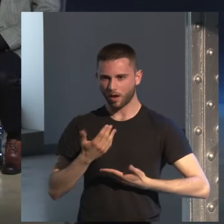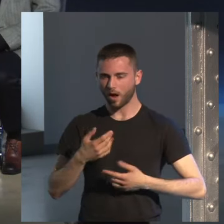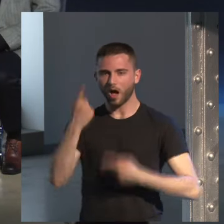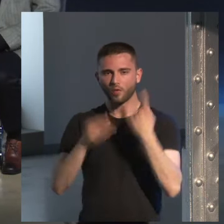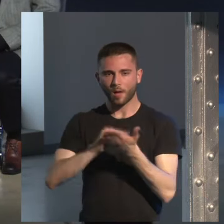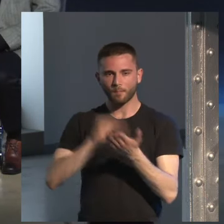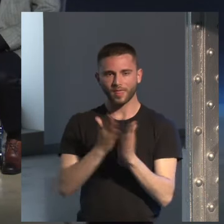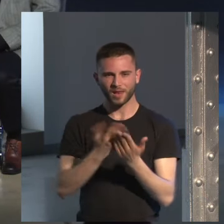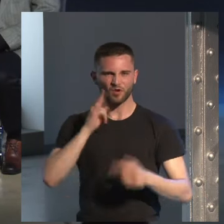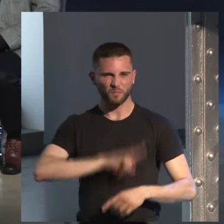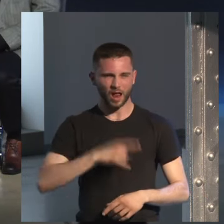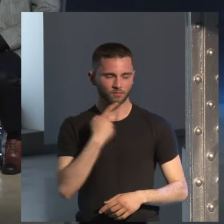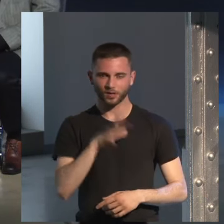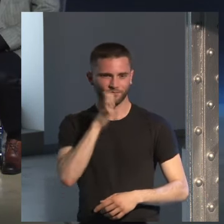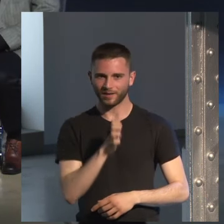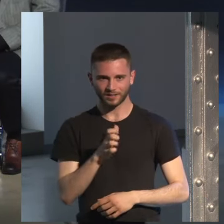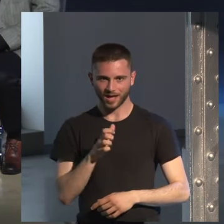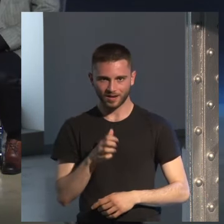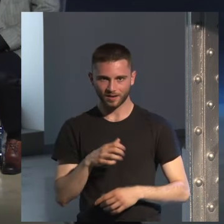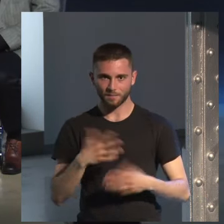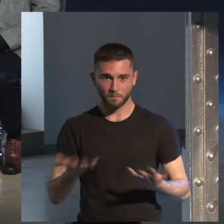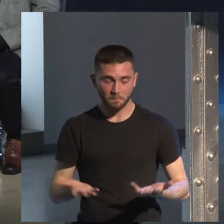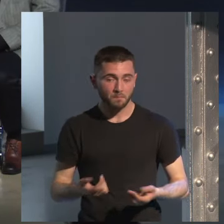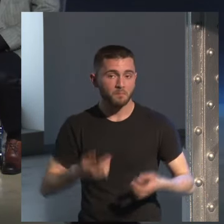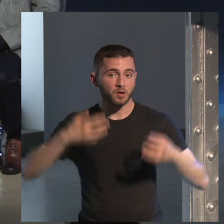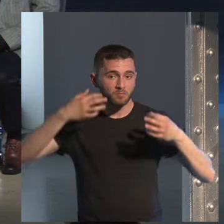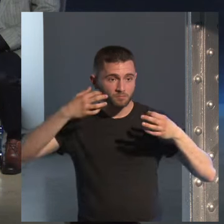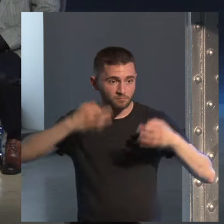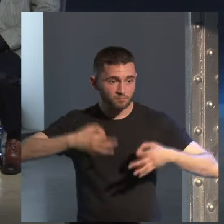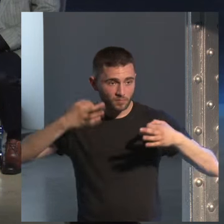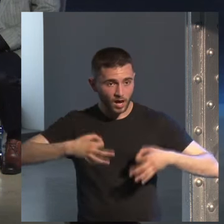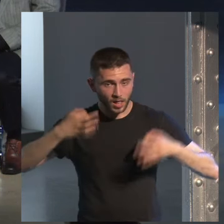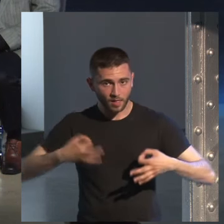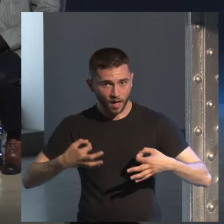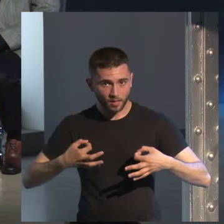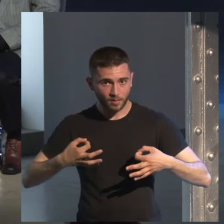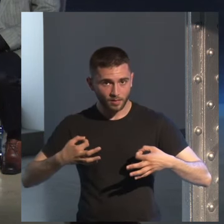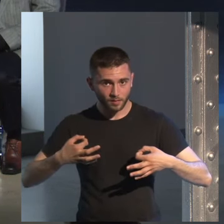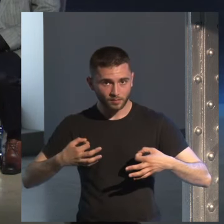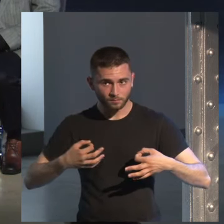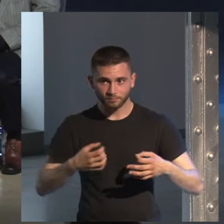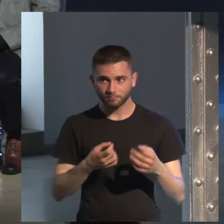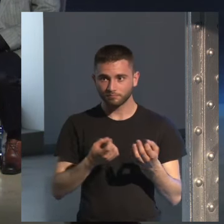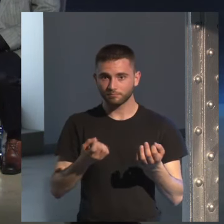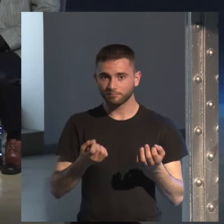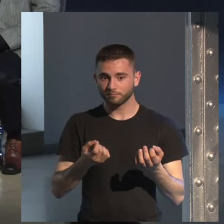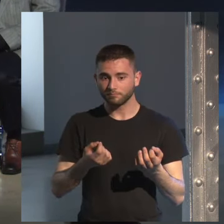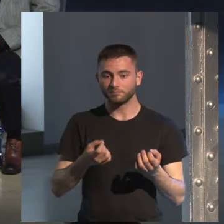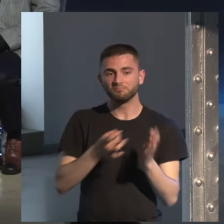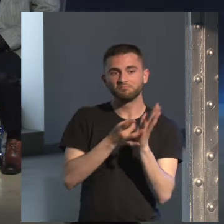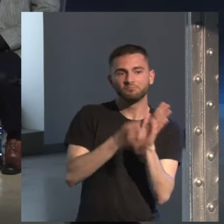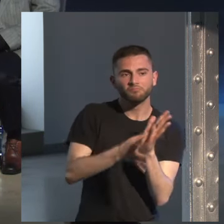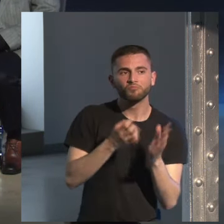malo que es horrible pero de repente ves un fogonazo de talento algo que cuenta